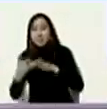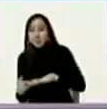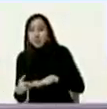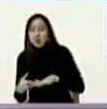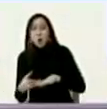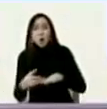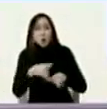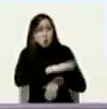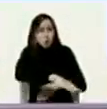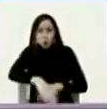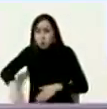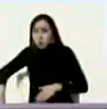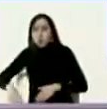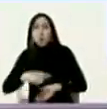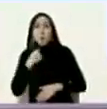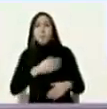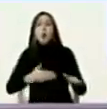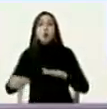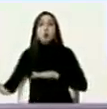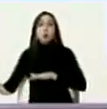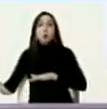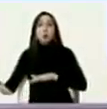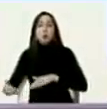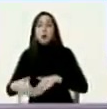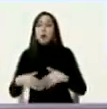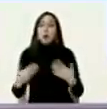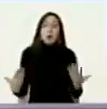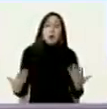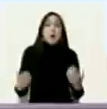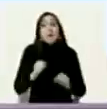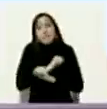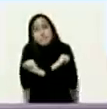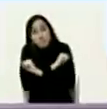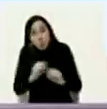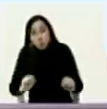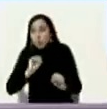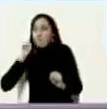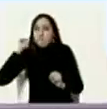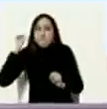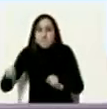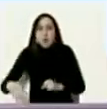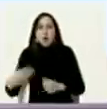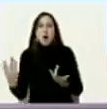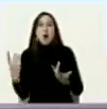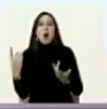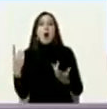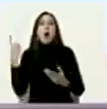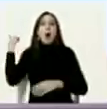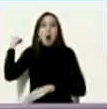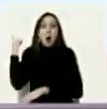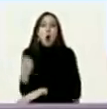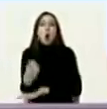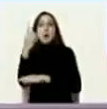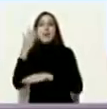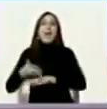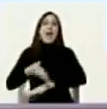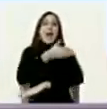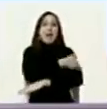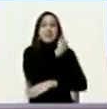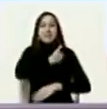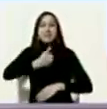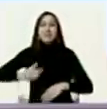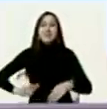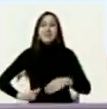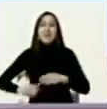muertos producto de una bomba lanzada por orden de George W. Bush en sus